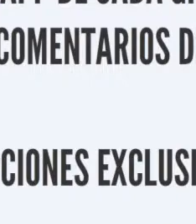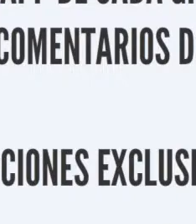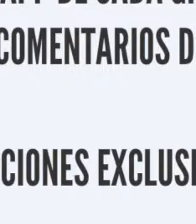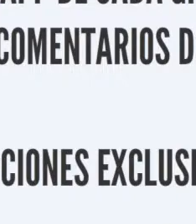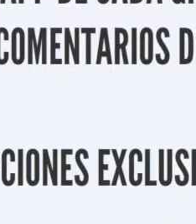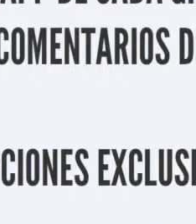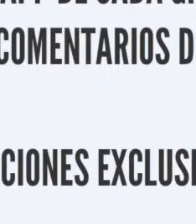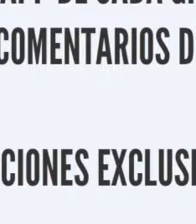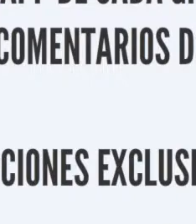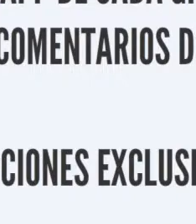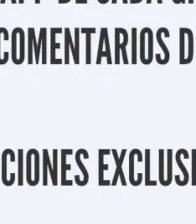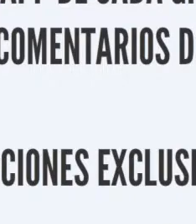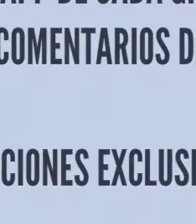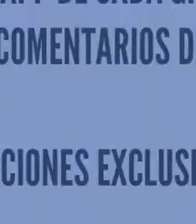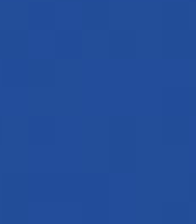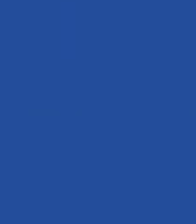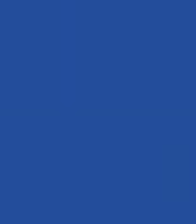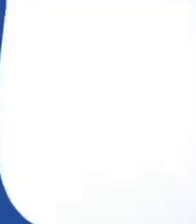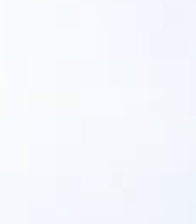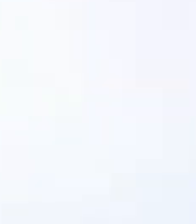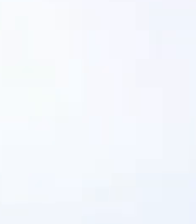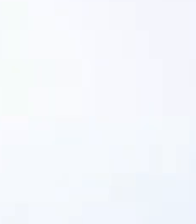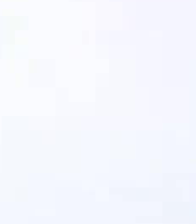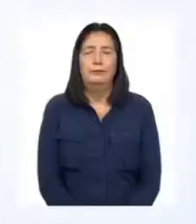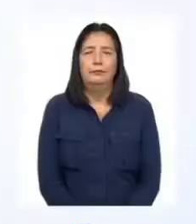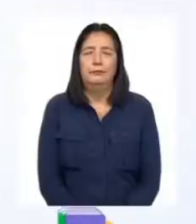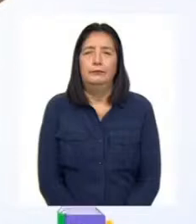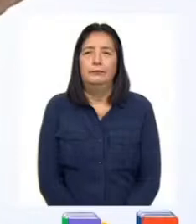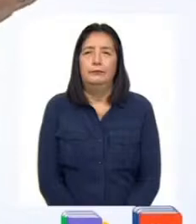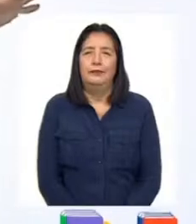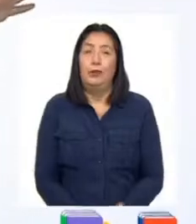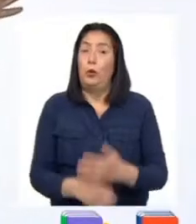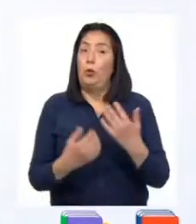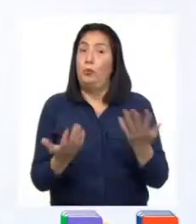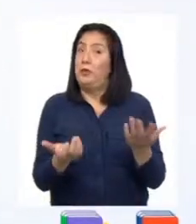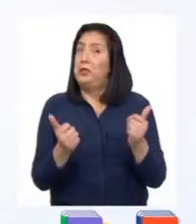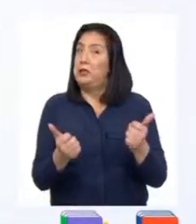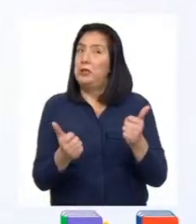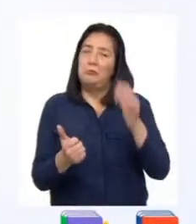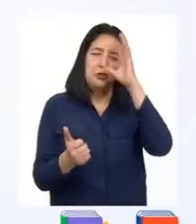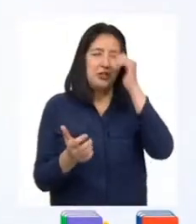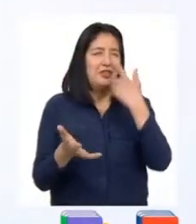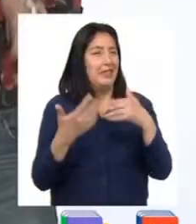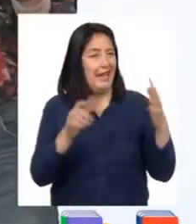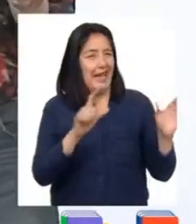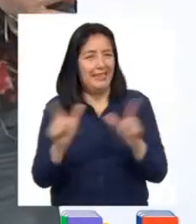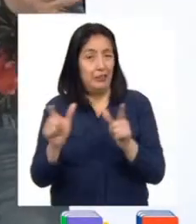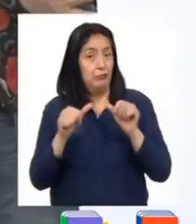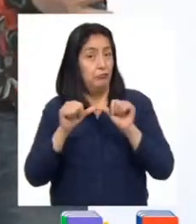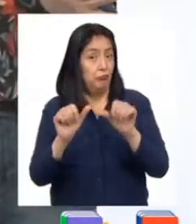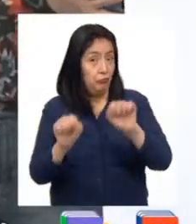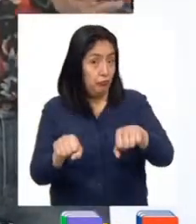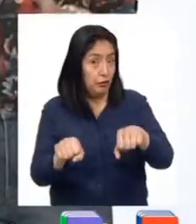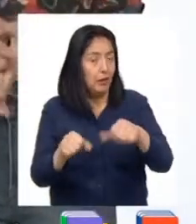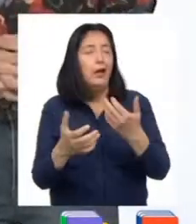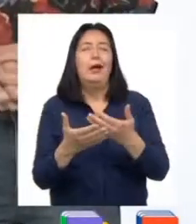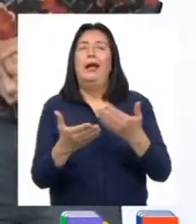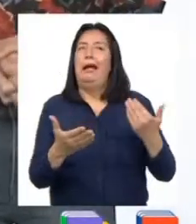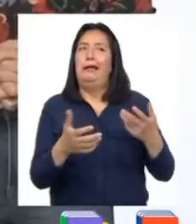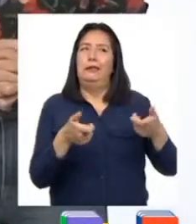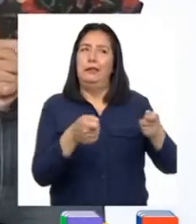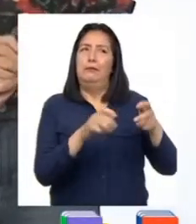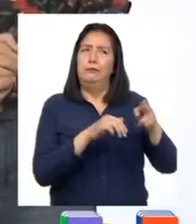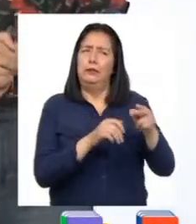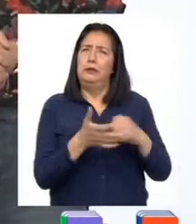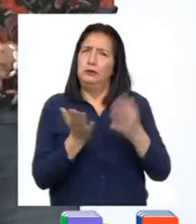profe, atento en casa, dejará. Muy bien chicas y chicos, ¿listos para continuar? Antes de irnos a la pausa les